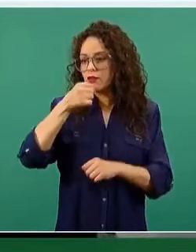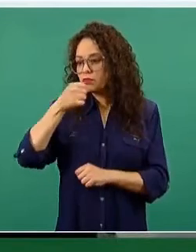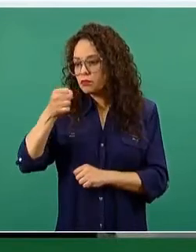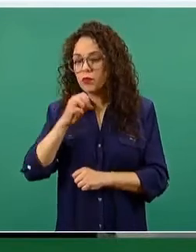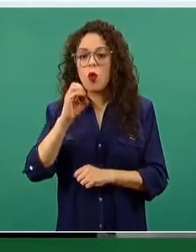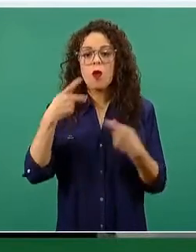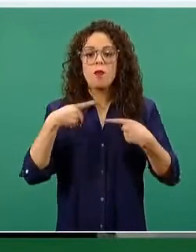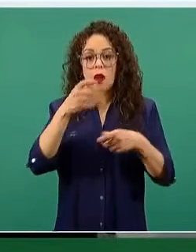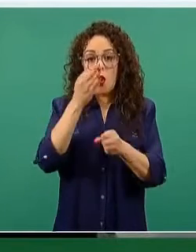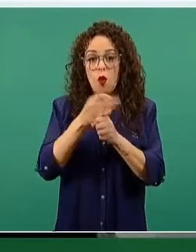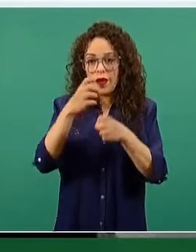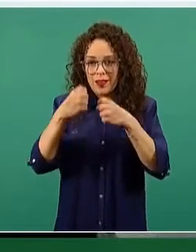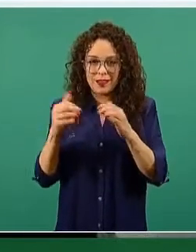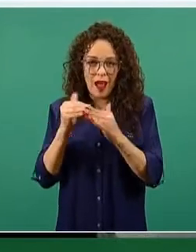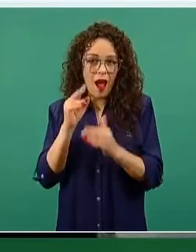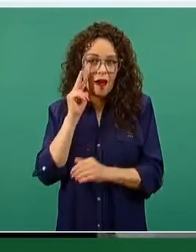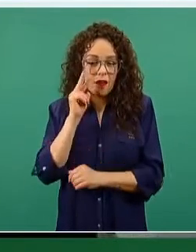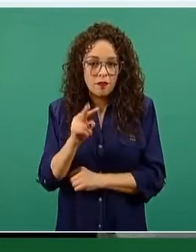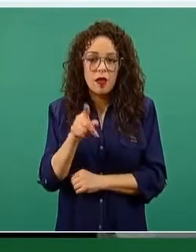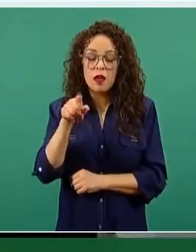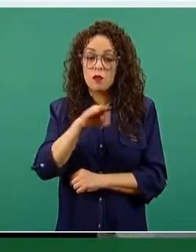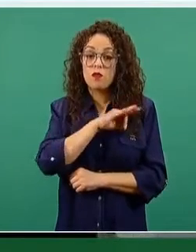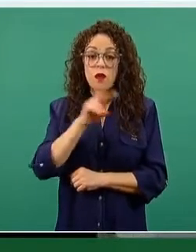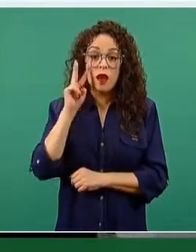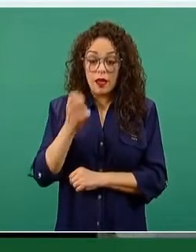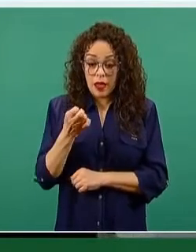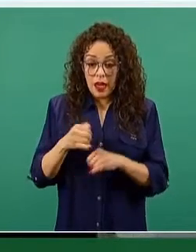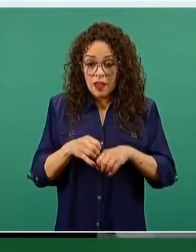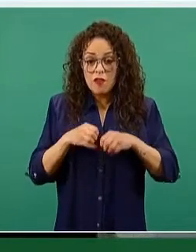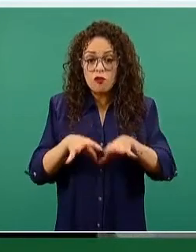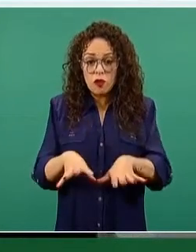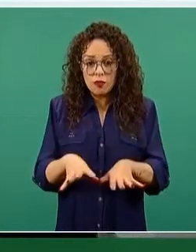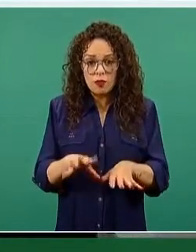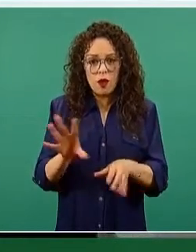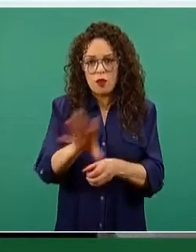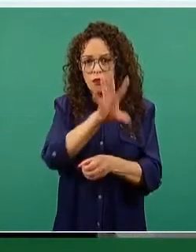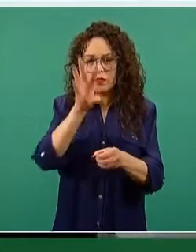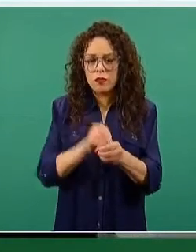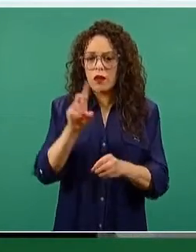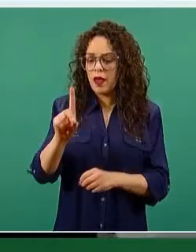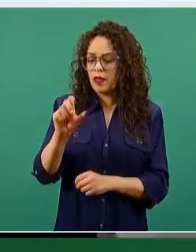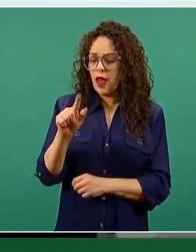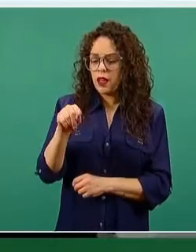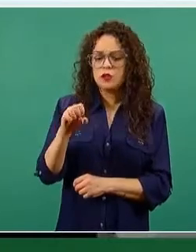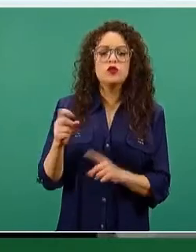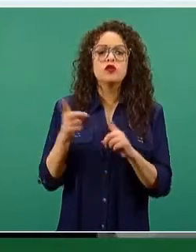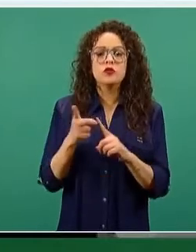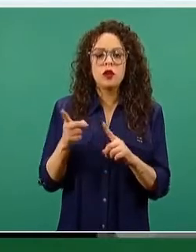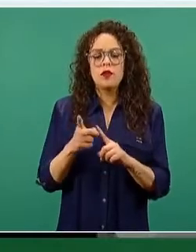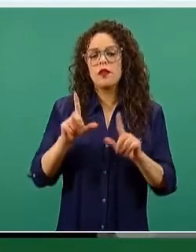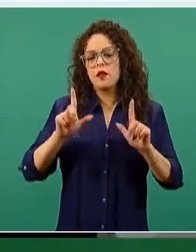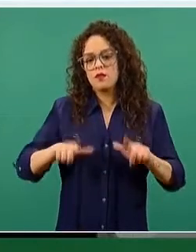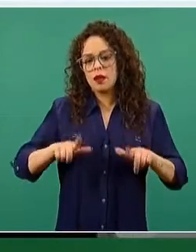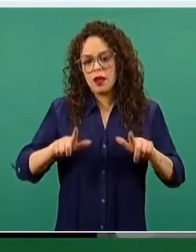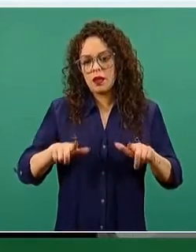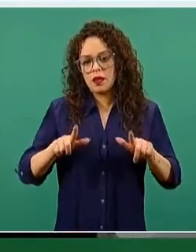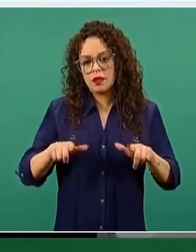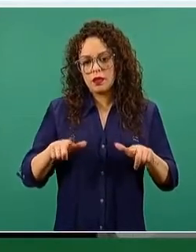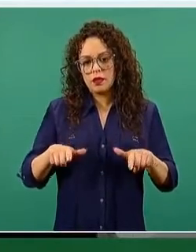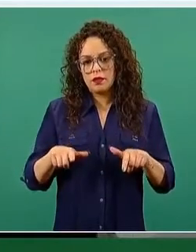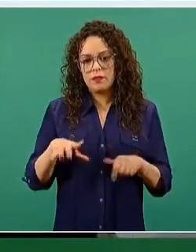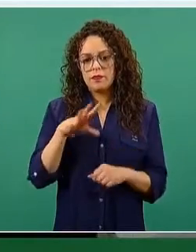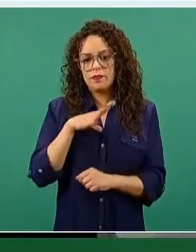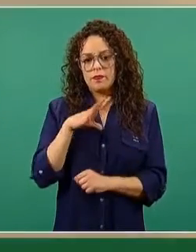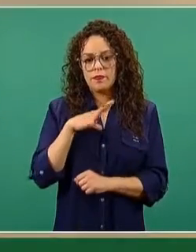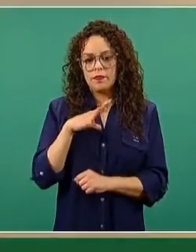en casa, que pueden consultar el informe completo y todos los datos en la página. Tenemos un acceso